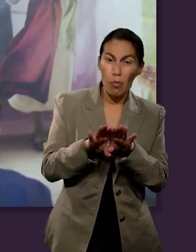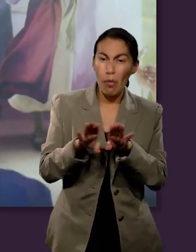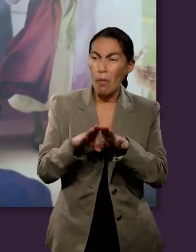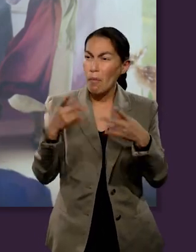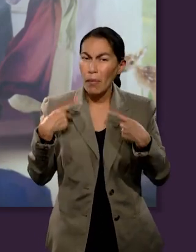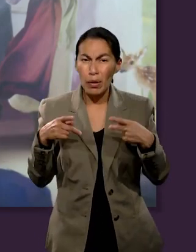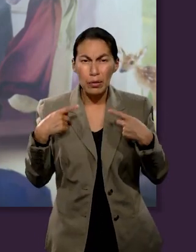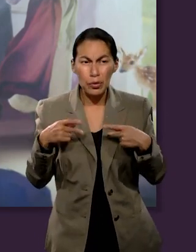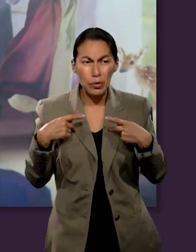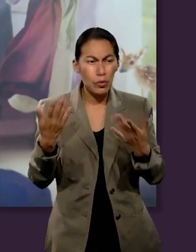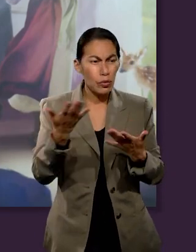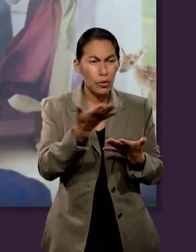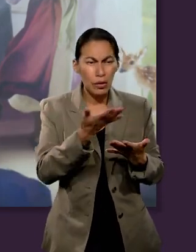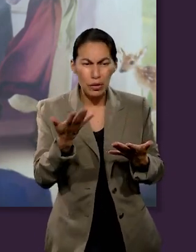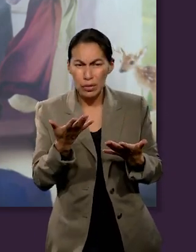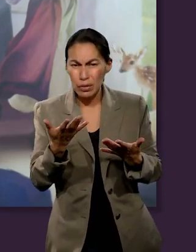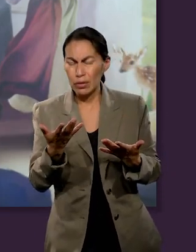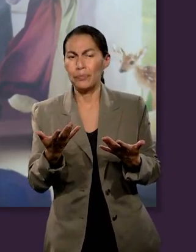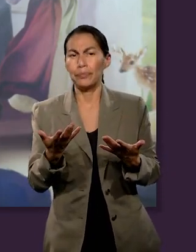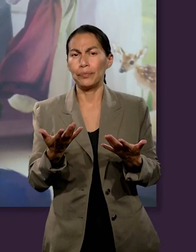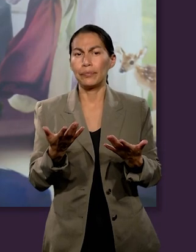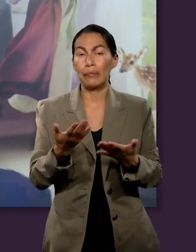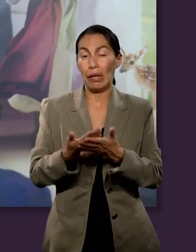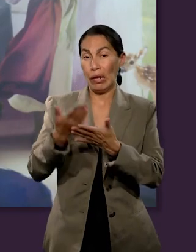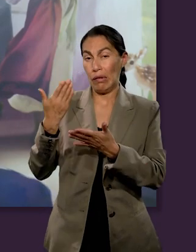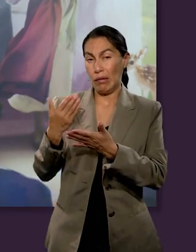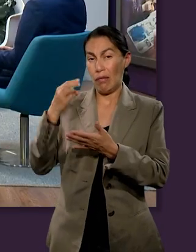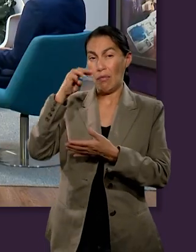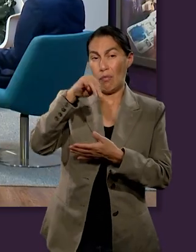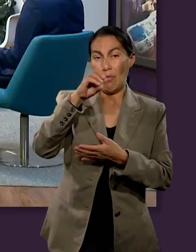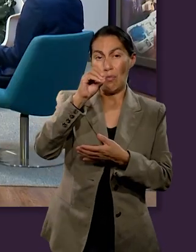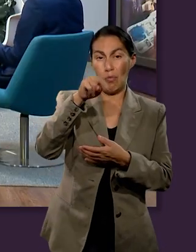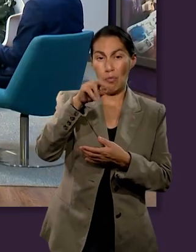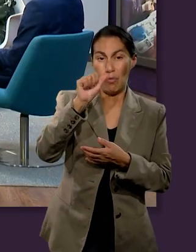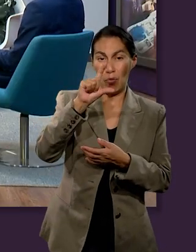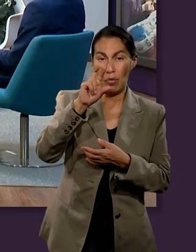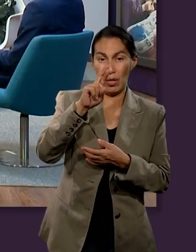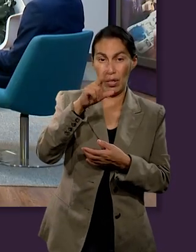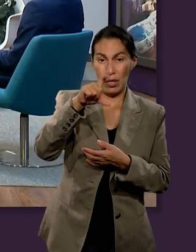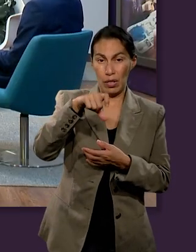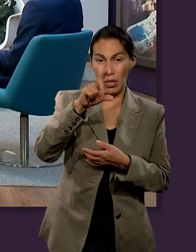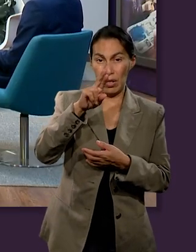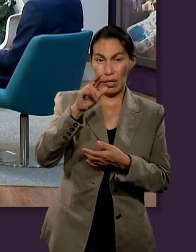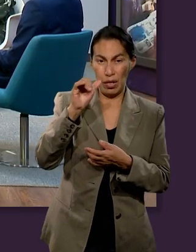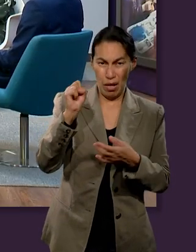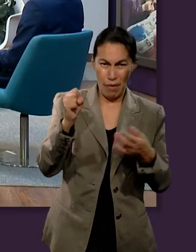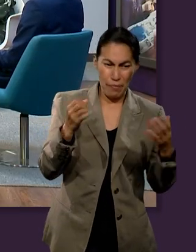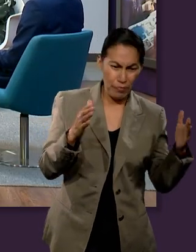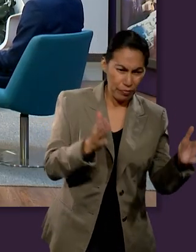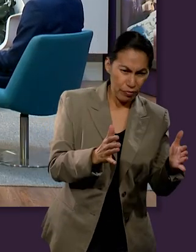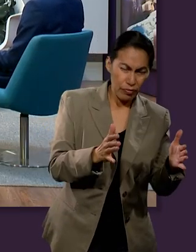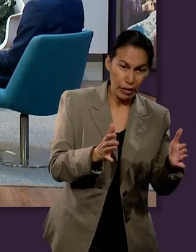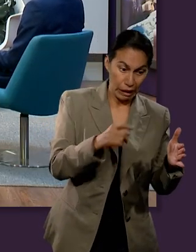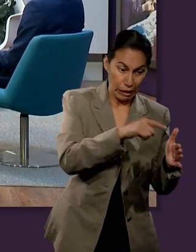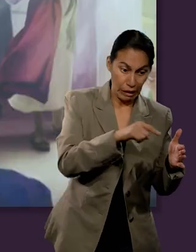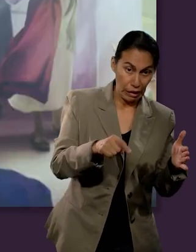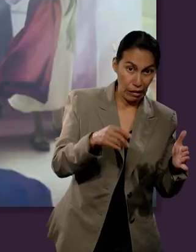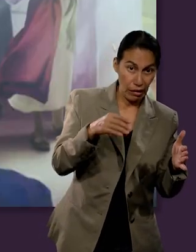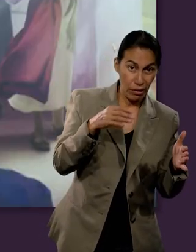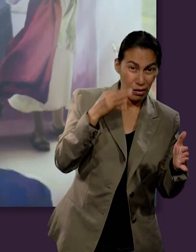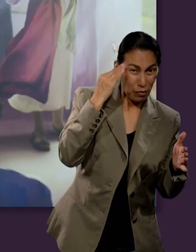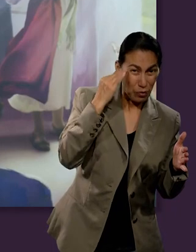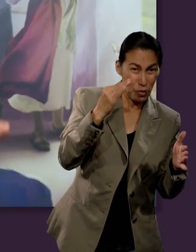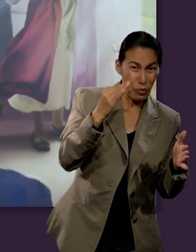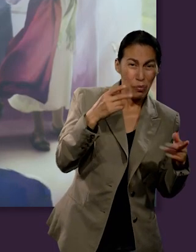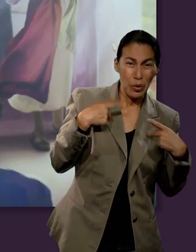varió en cuanto a manifestaciones, pero se mantuvo en cuanto a esencia. Cuando fue el periodo de la monarquía,